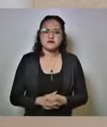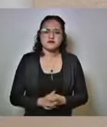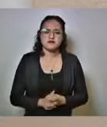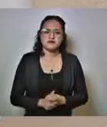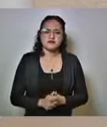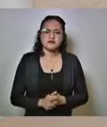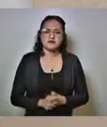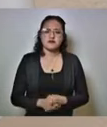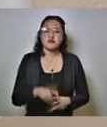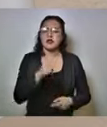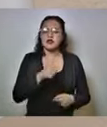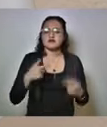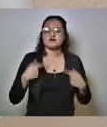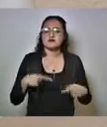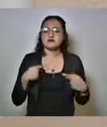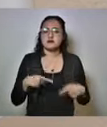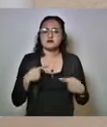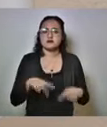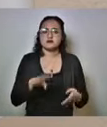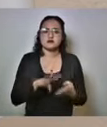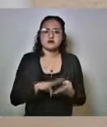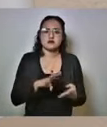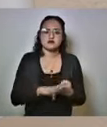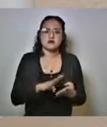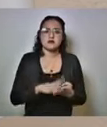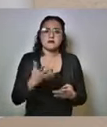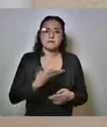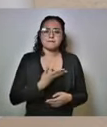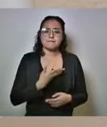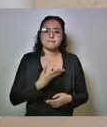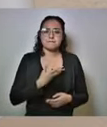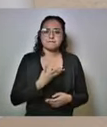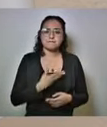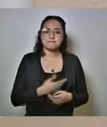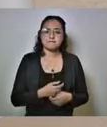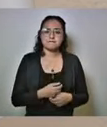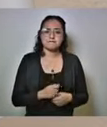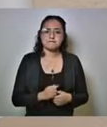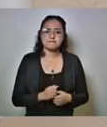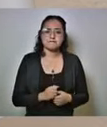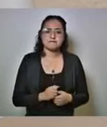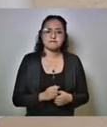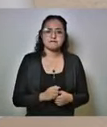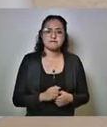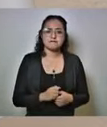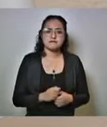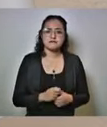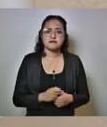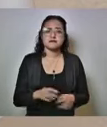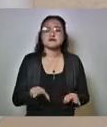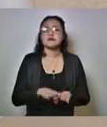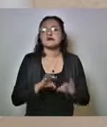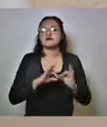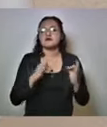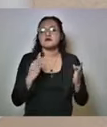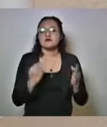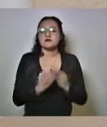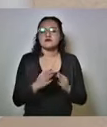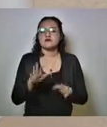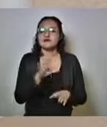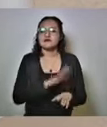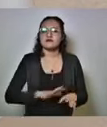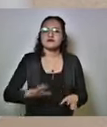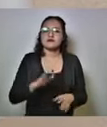cada delincuente detenido tiene para son en su mayoría son forman parte del atlas delincuencial